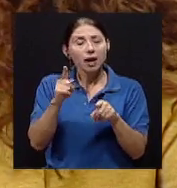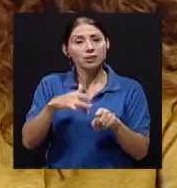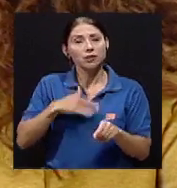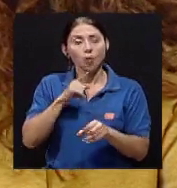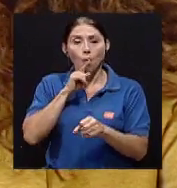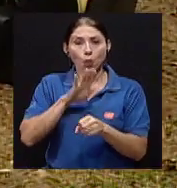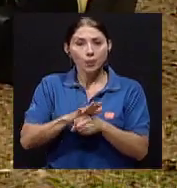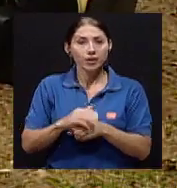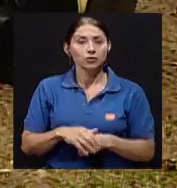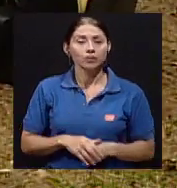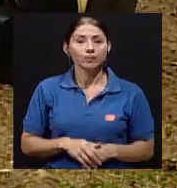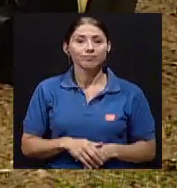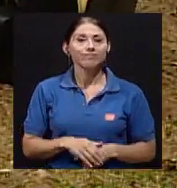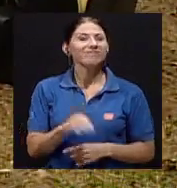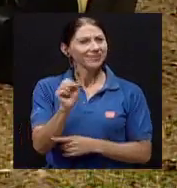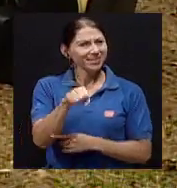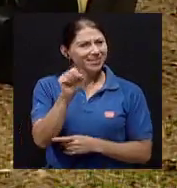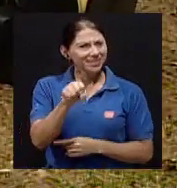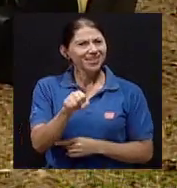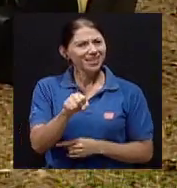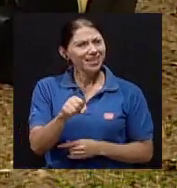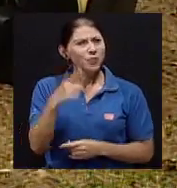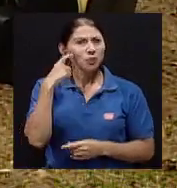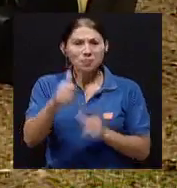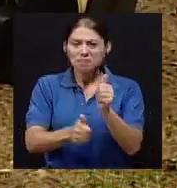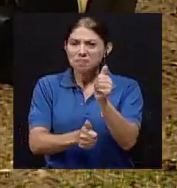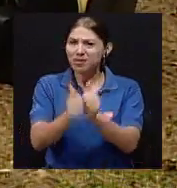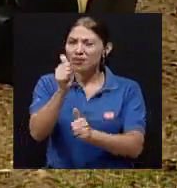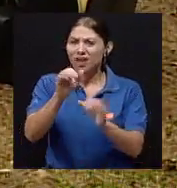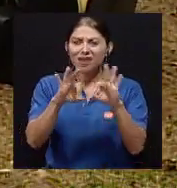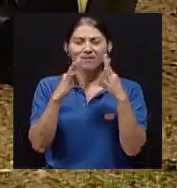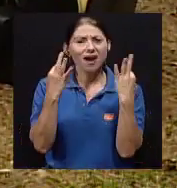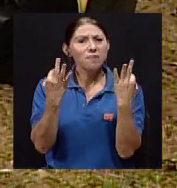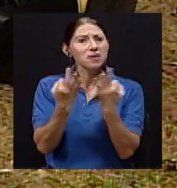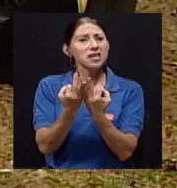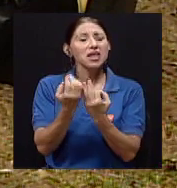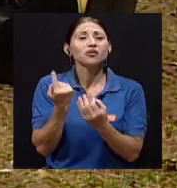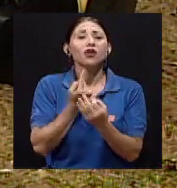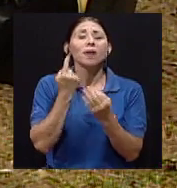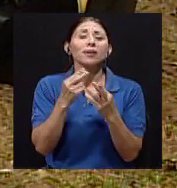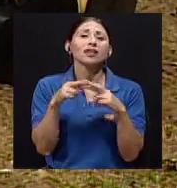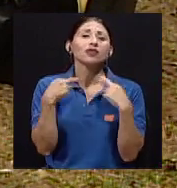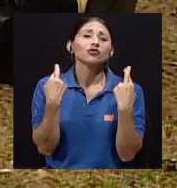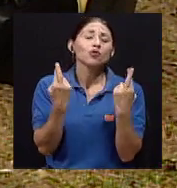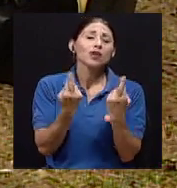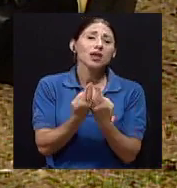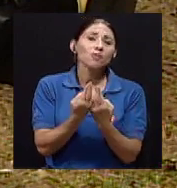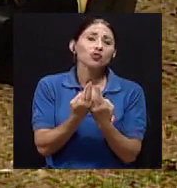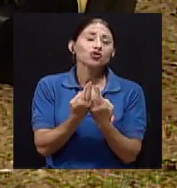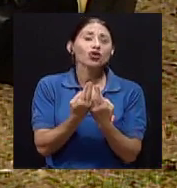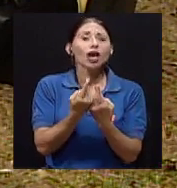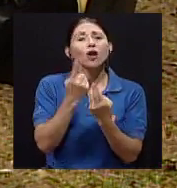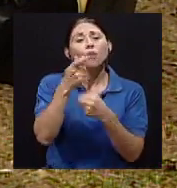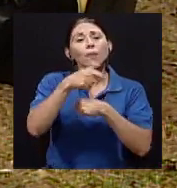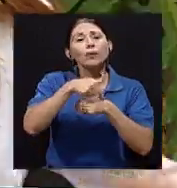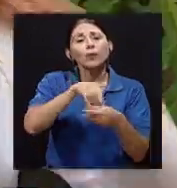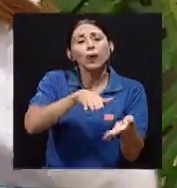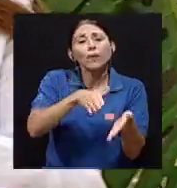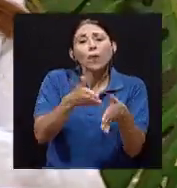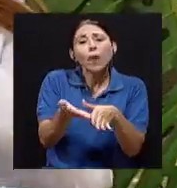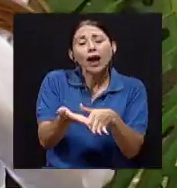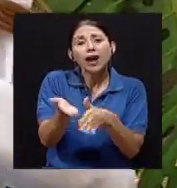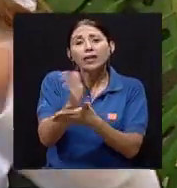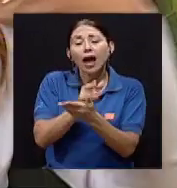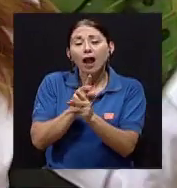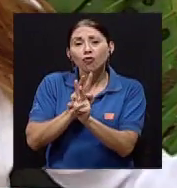compromiso. Sí, porque también duele mucho, ¿verdad? Que la mayoría de las familias siempre nos reunimos o cuando hay velas o cuando hay funerales, ¿verdad? O como